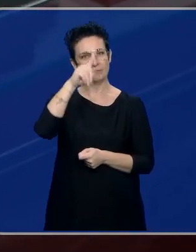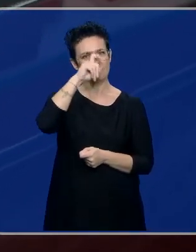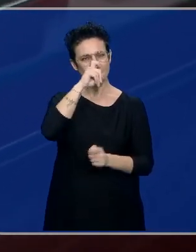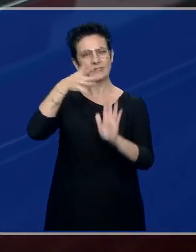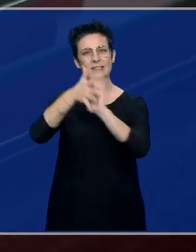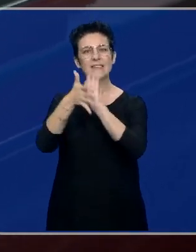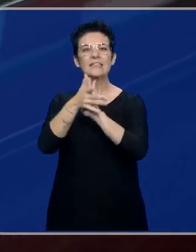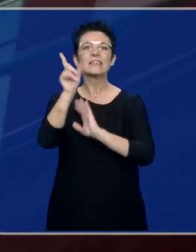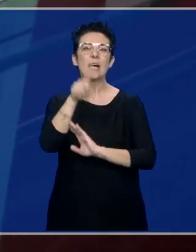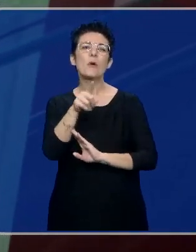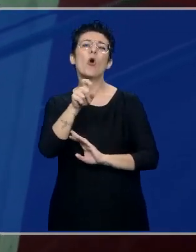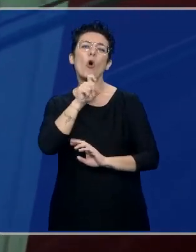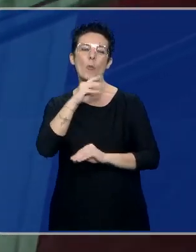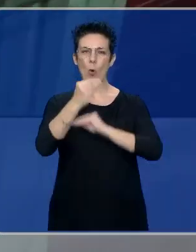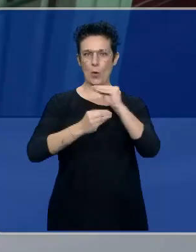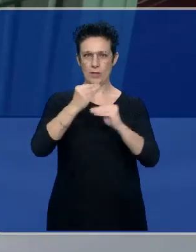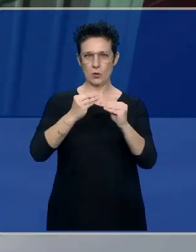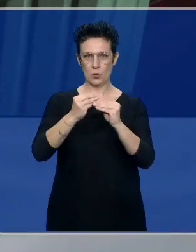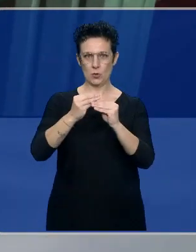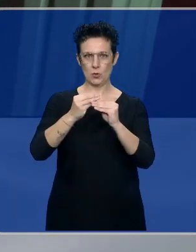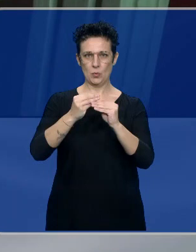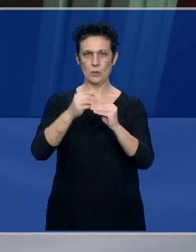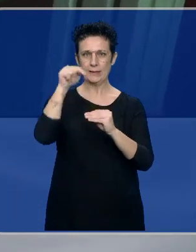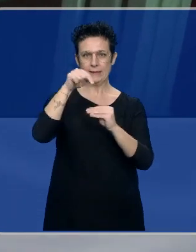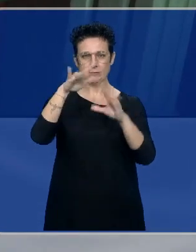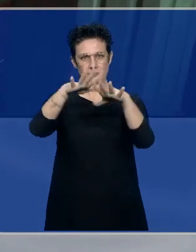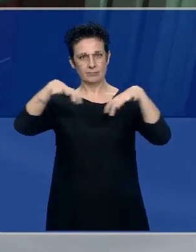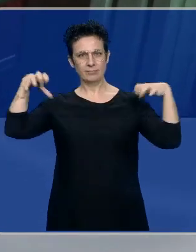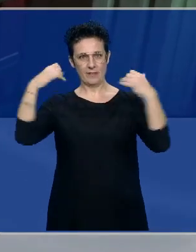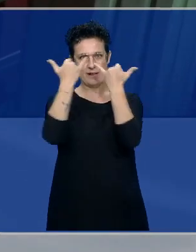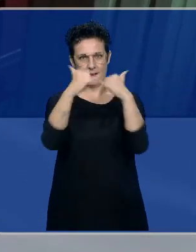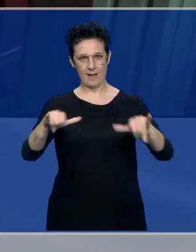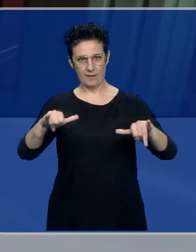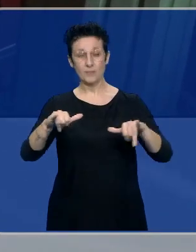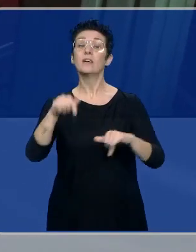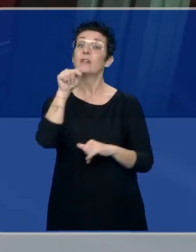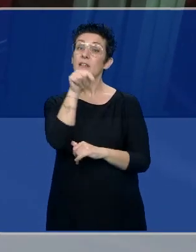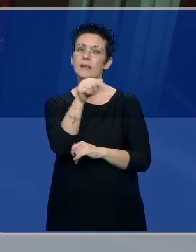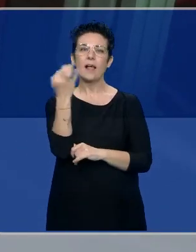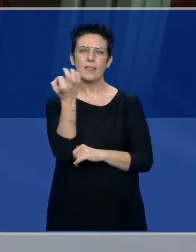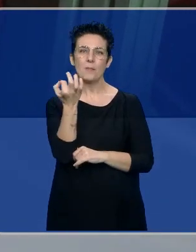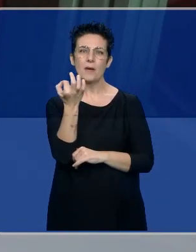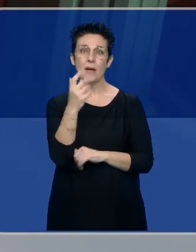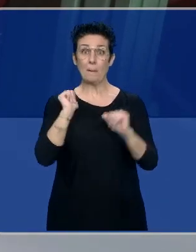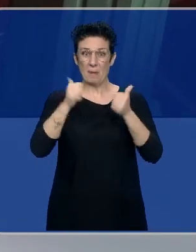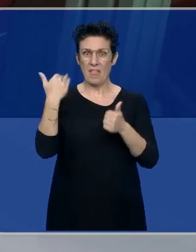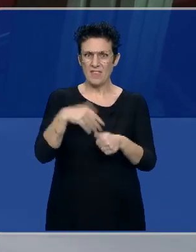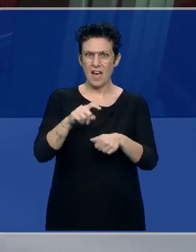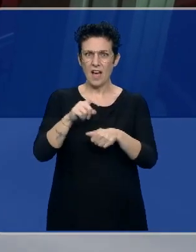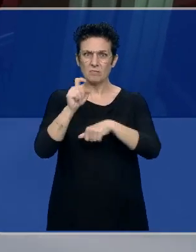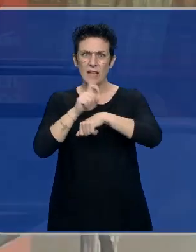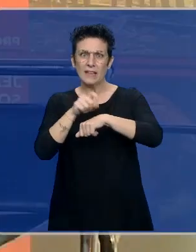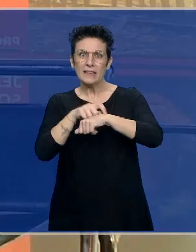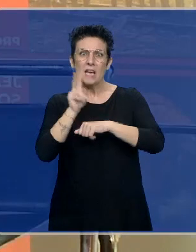también cómo se va a desarrollar, Fernando, esta gala que, bueno, pues tendría que haber comenzado ya, va con